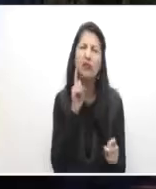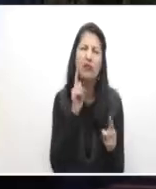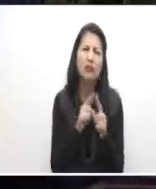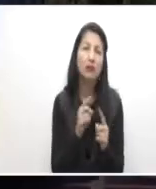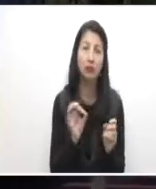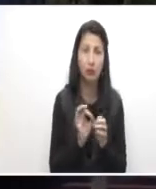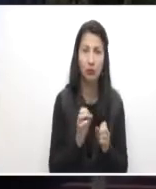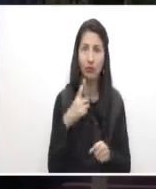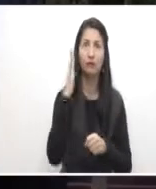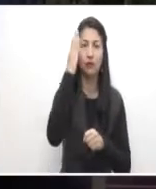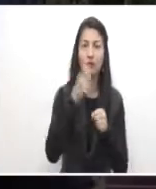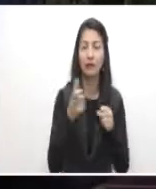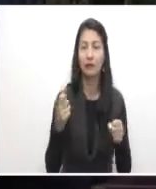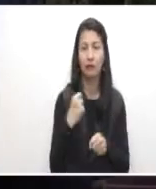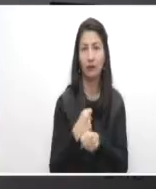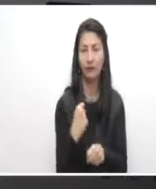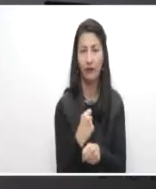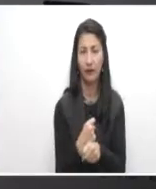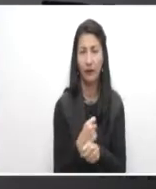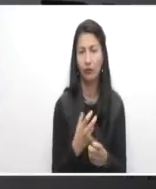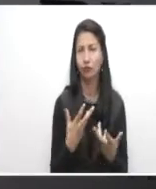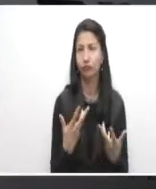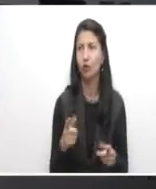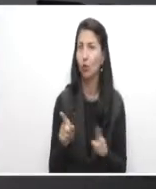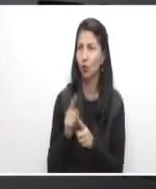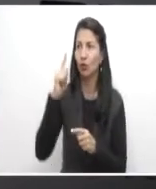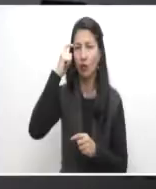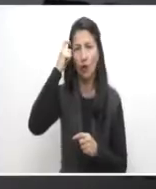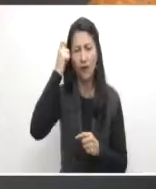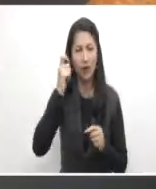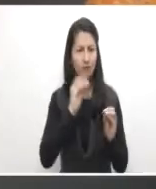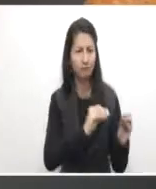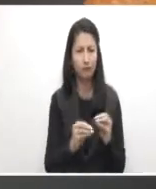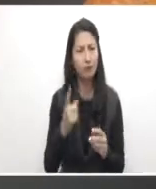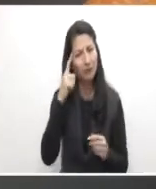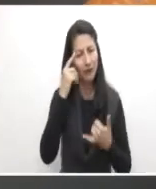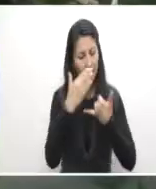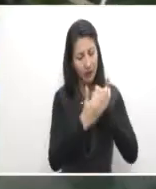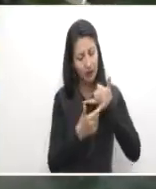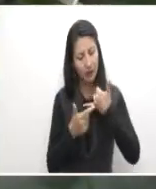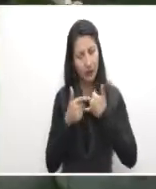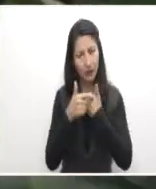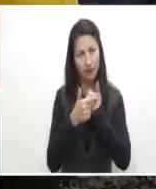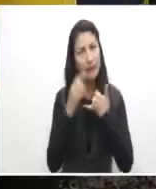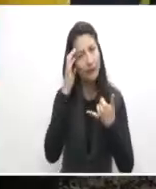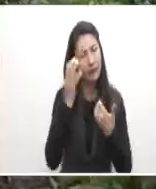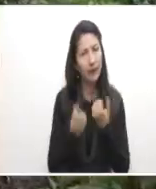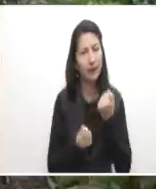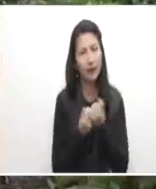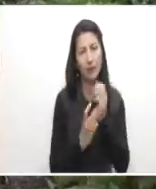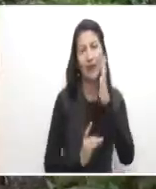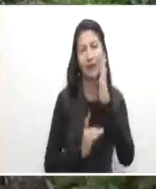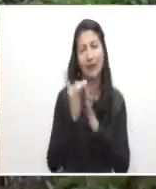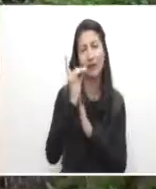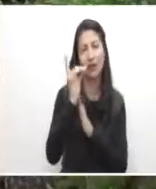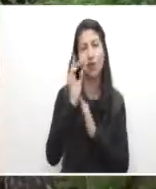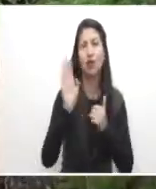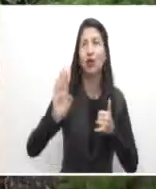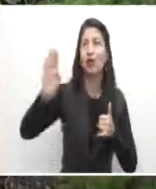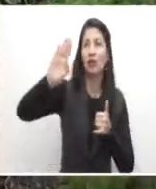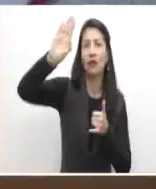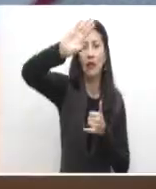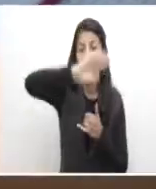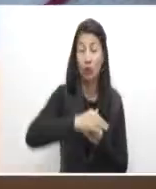formales y decentes, evidenciando la contribución del gobierno nacional a los departamentos de frontera para apoyar el desarrollo de las regiones.